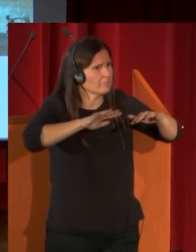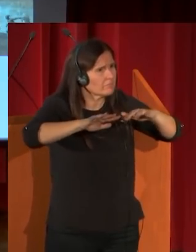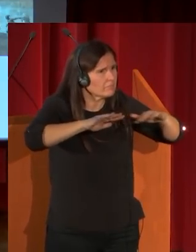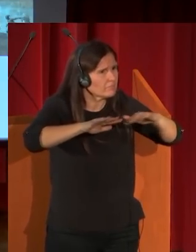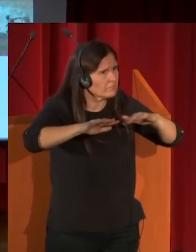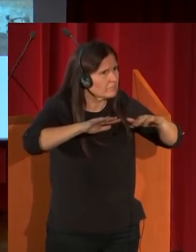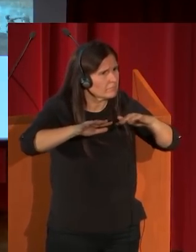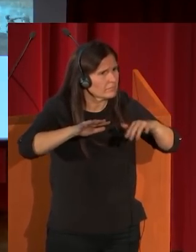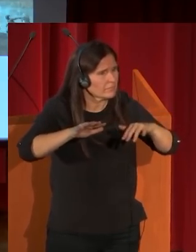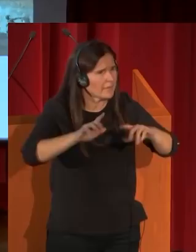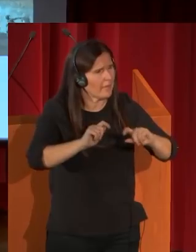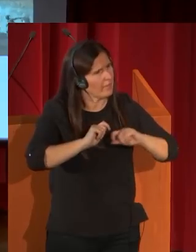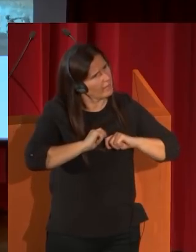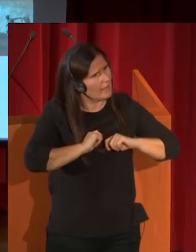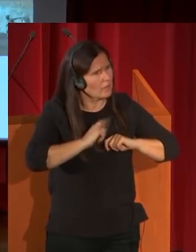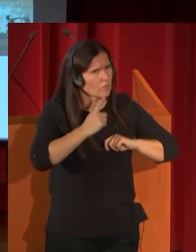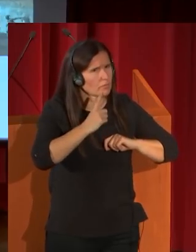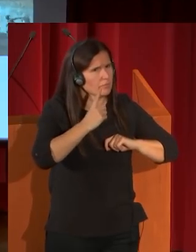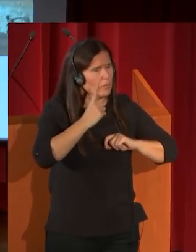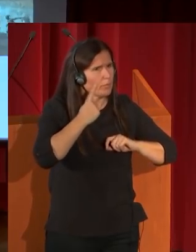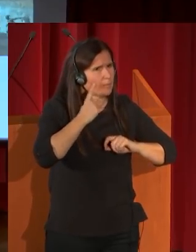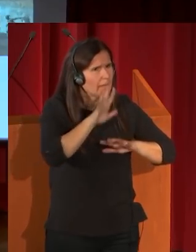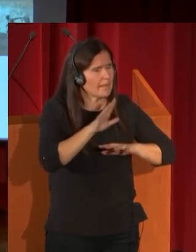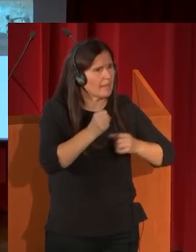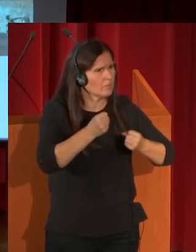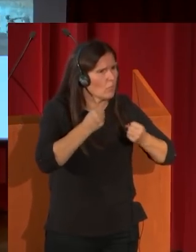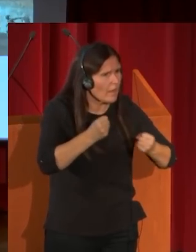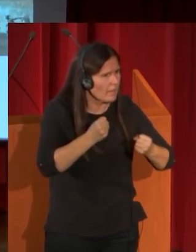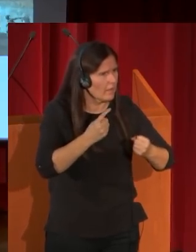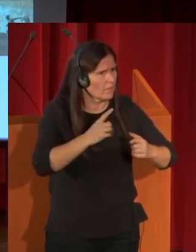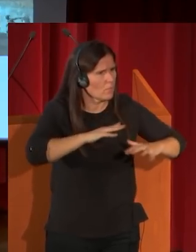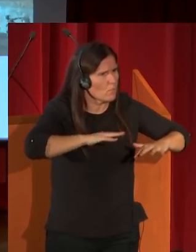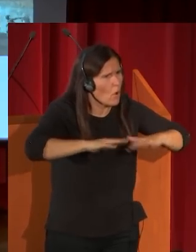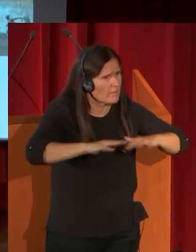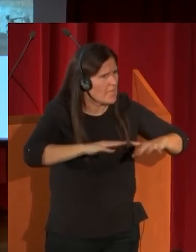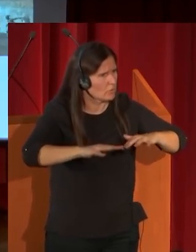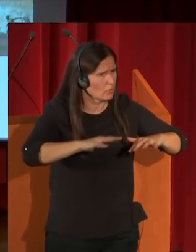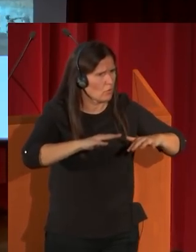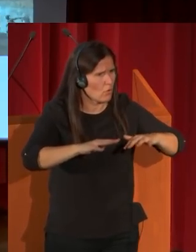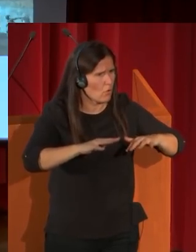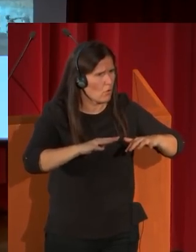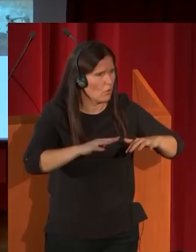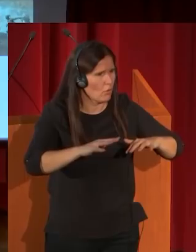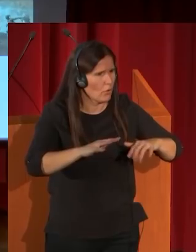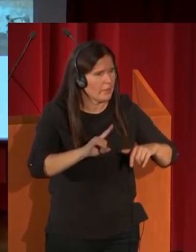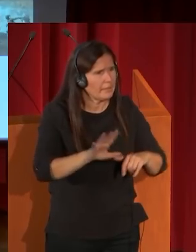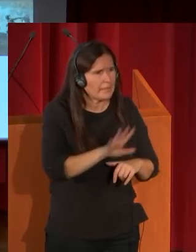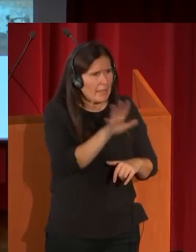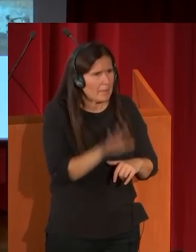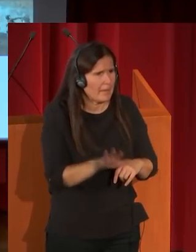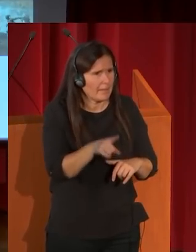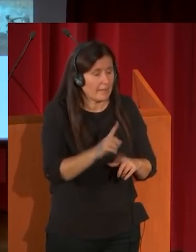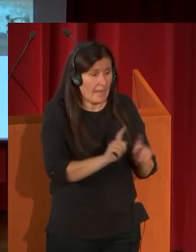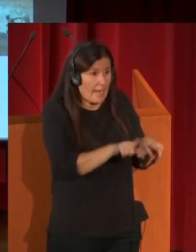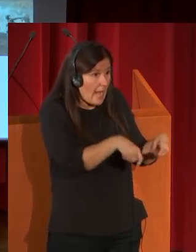de fuerza, de movimiento especialmente, que de algún modo convierte a la